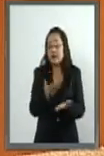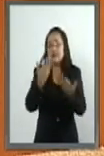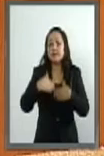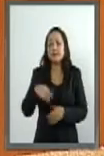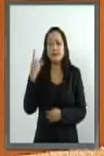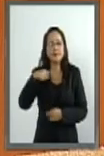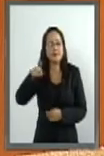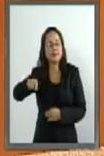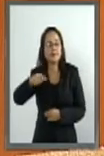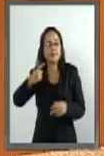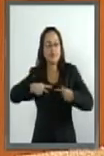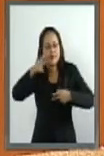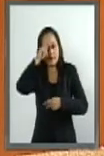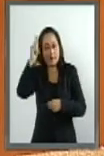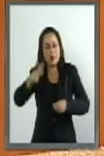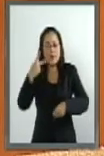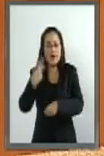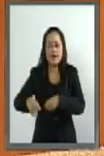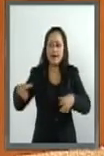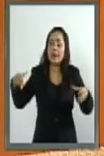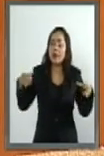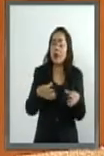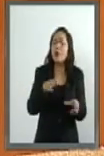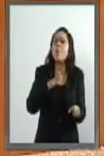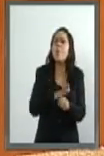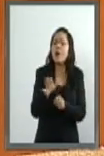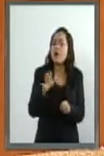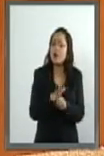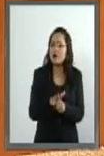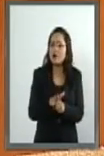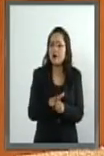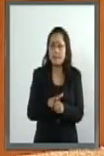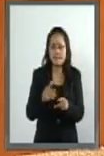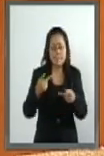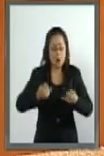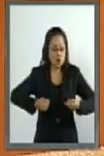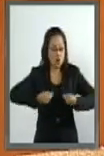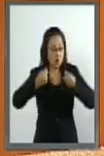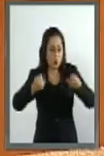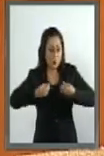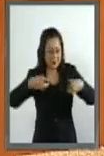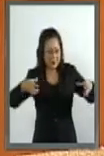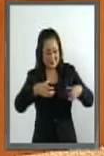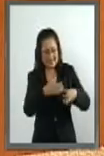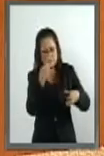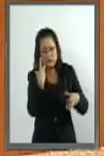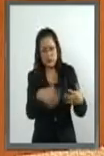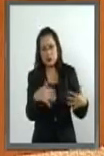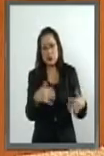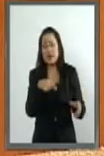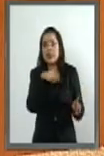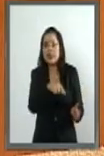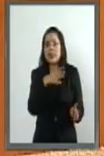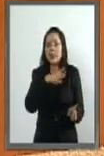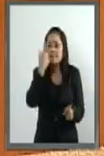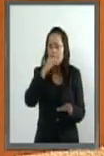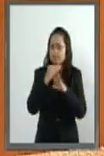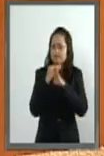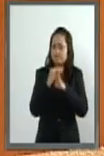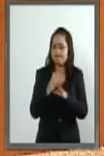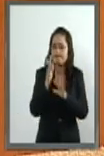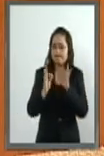vulnerables a ellas, en especial nuestros adolescentes. Para que la prevención sea